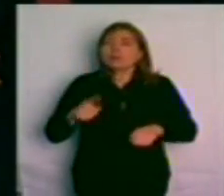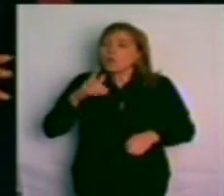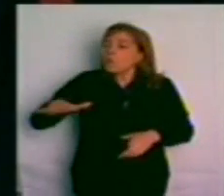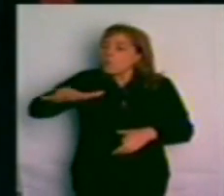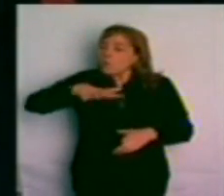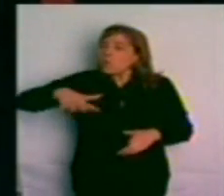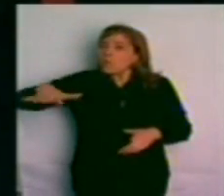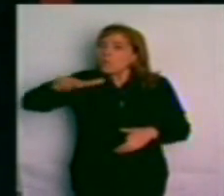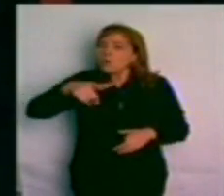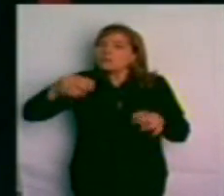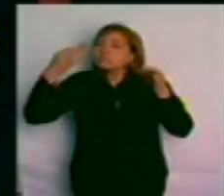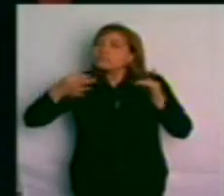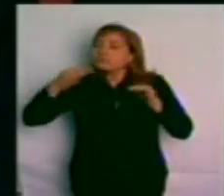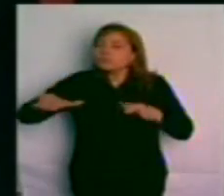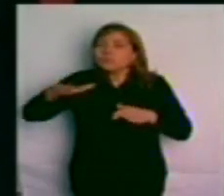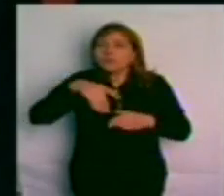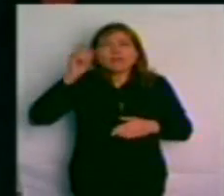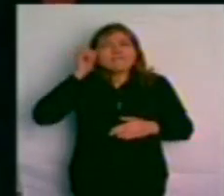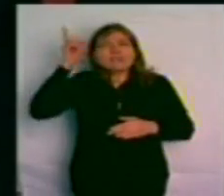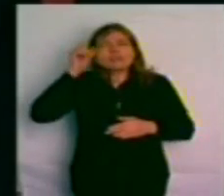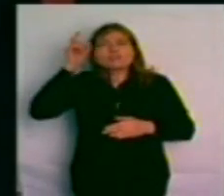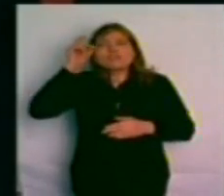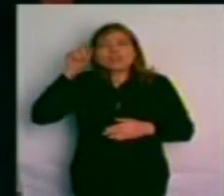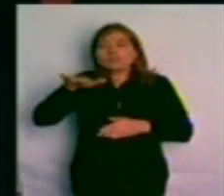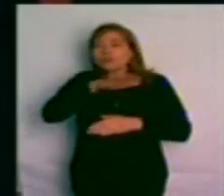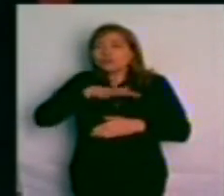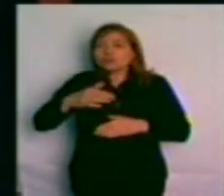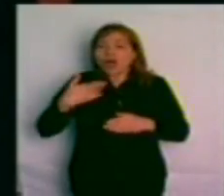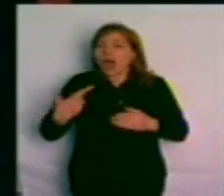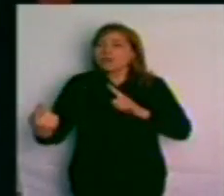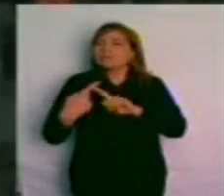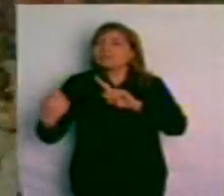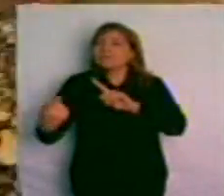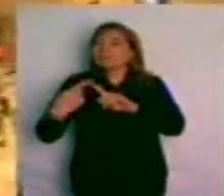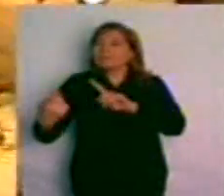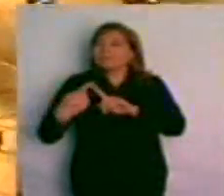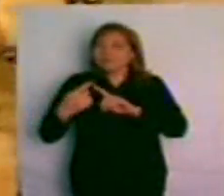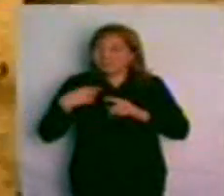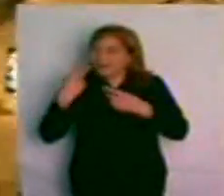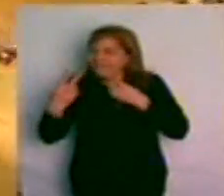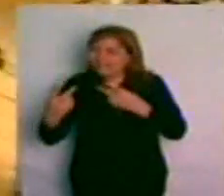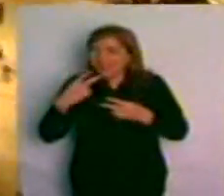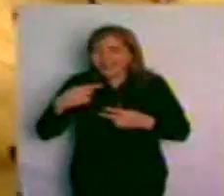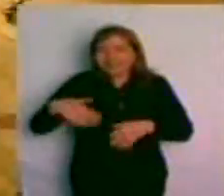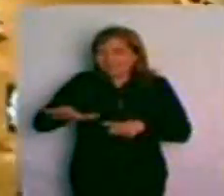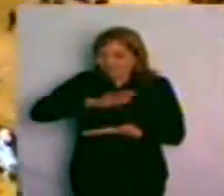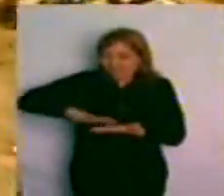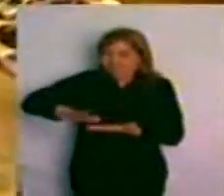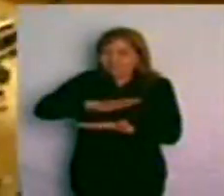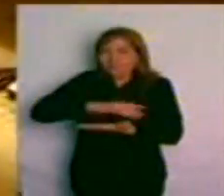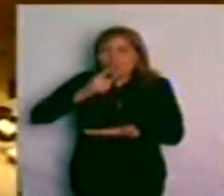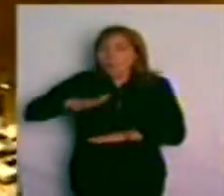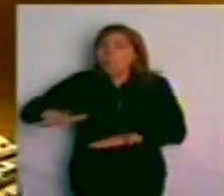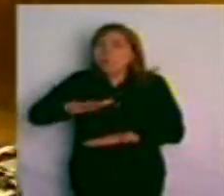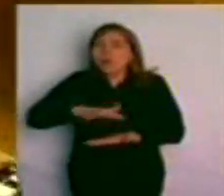sector dedicado a todos los inventos donde van a poder interactuar y hasta armamos y recreamos un